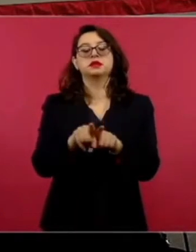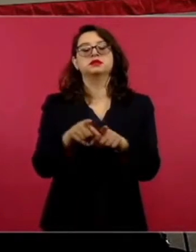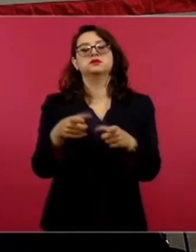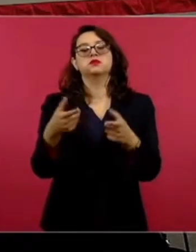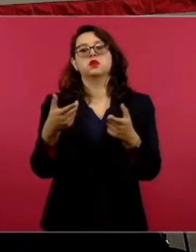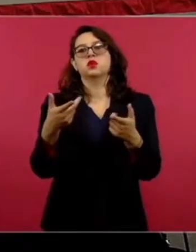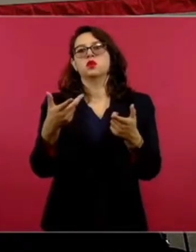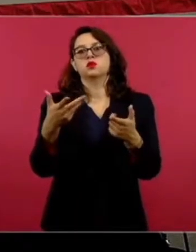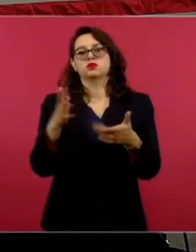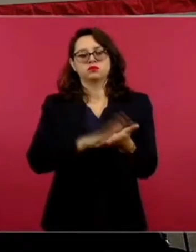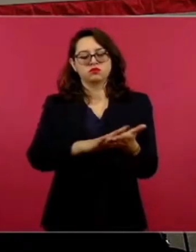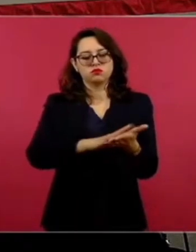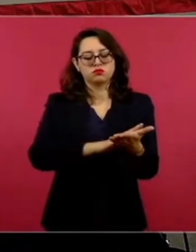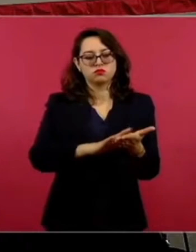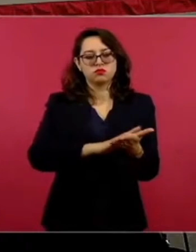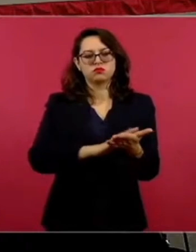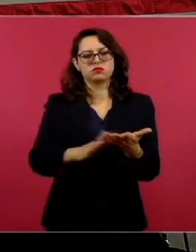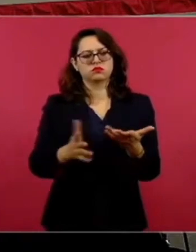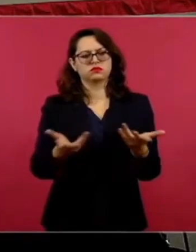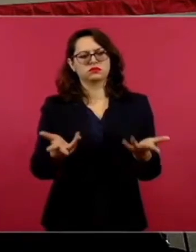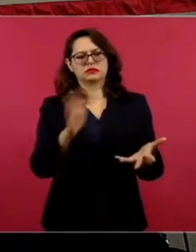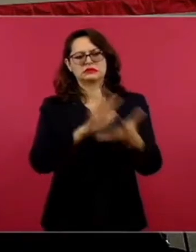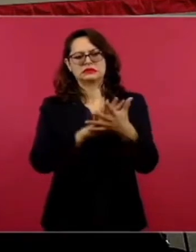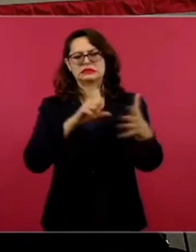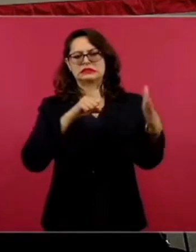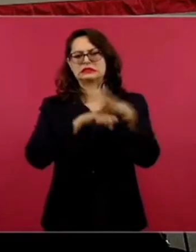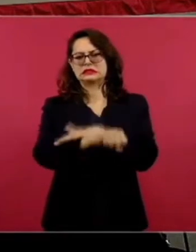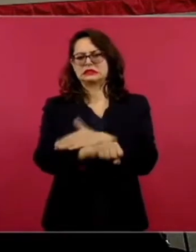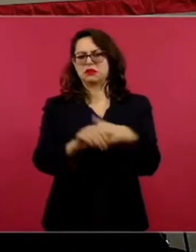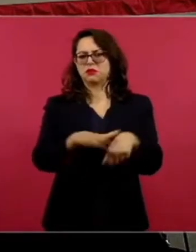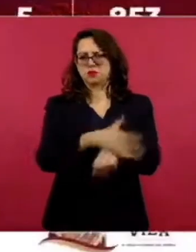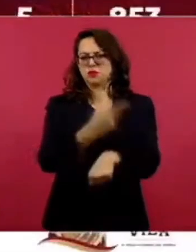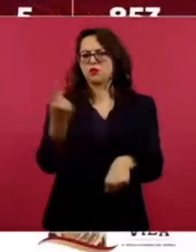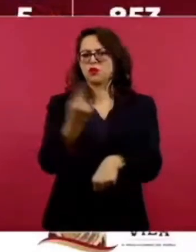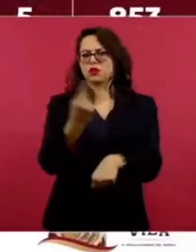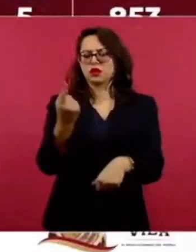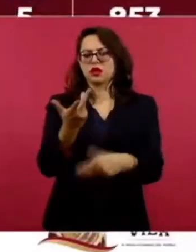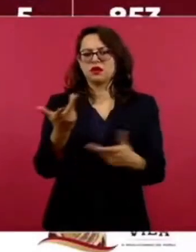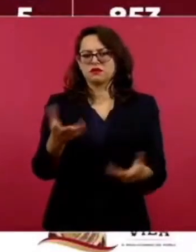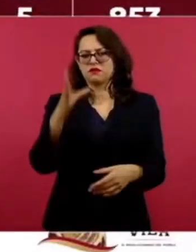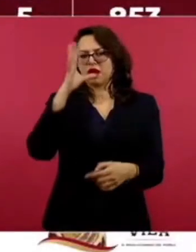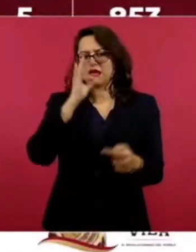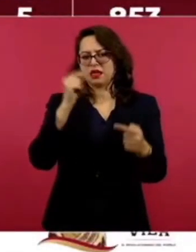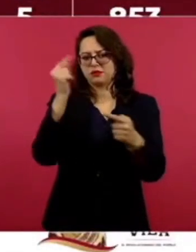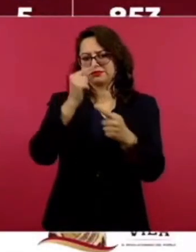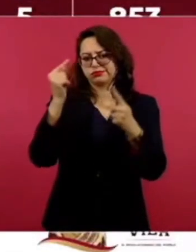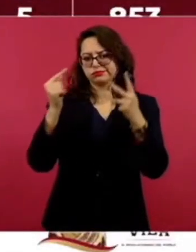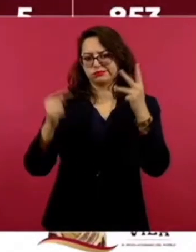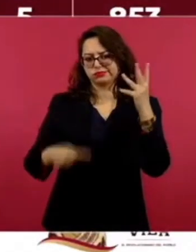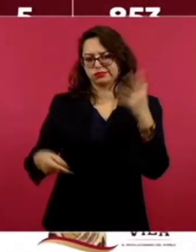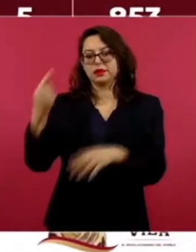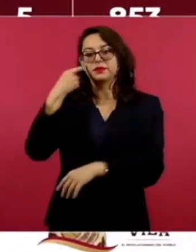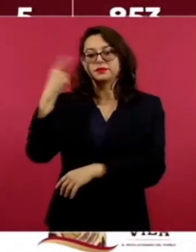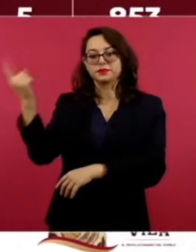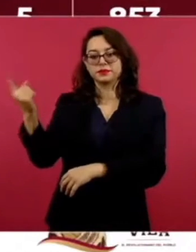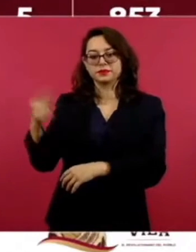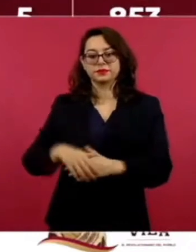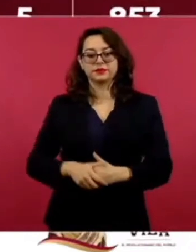que no pudieron pagar un abogado, o que no tienen un traductor, o que han enfrentado diversas